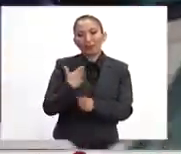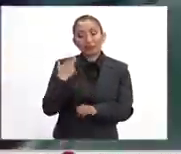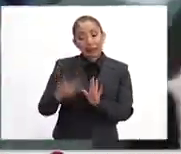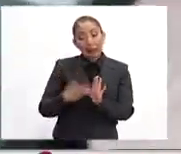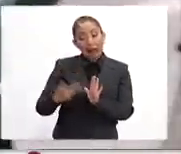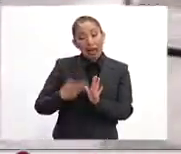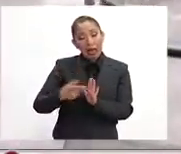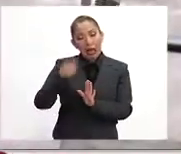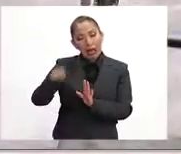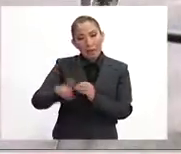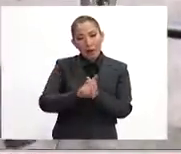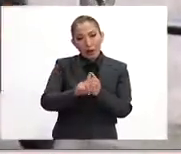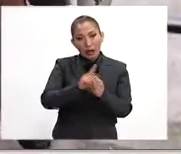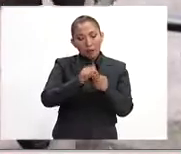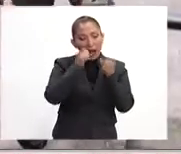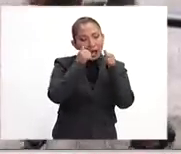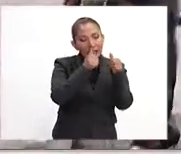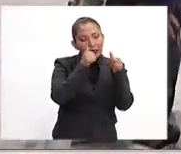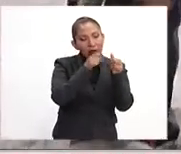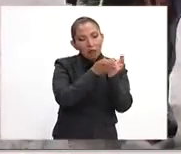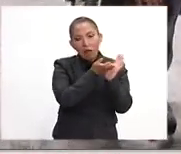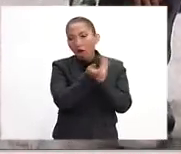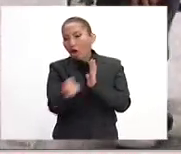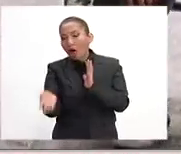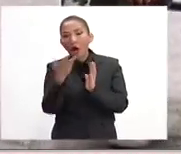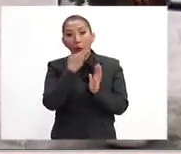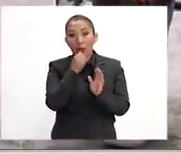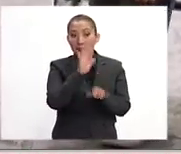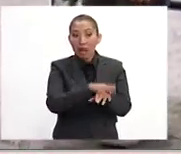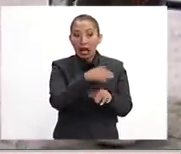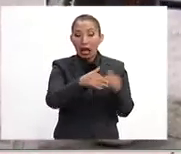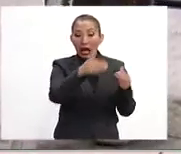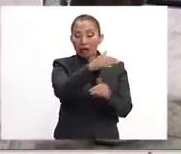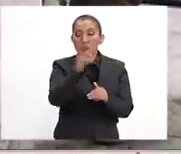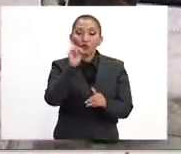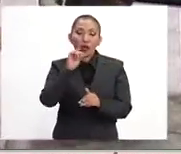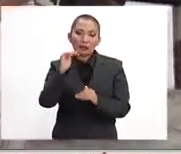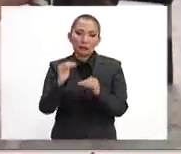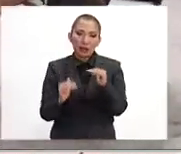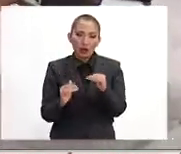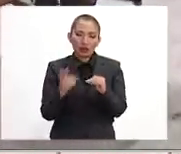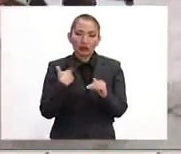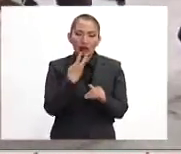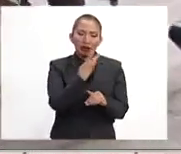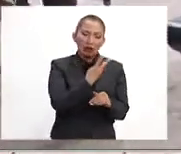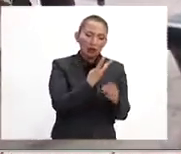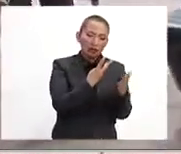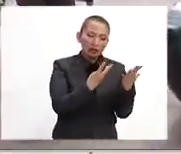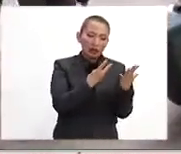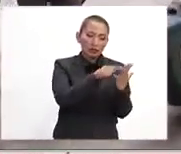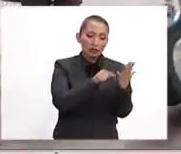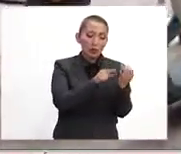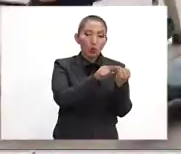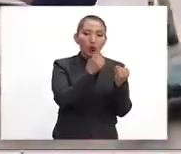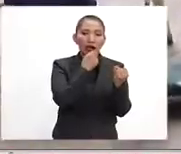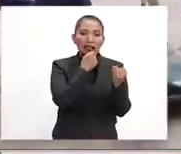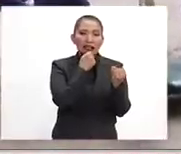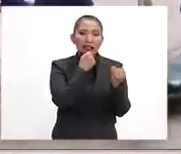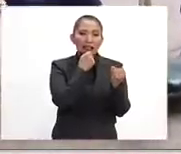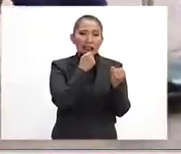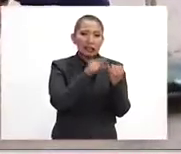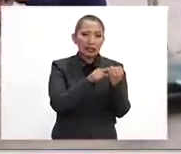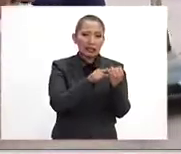frecuente el trastorno por déficit de atención e hiperactividad en varones que en mujeres. De tres a cinco niños hay una niña que lo tienen